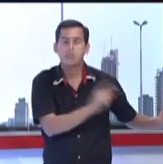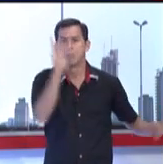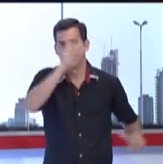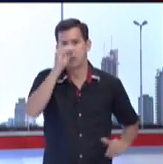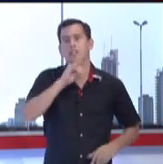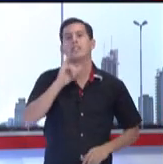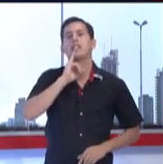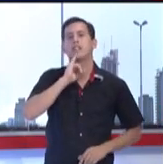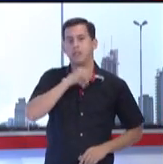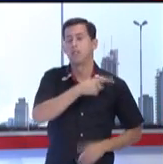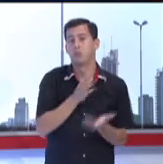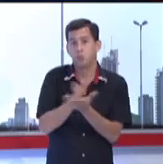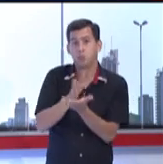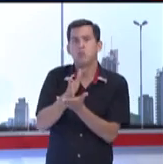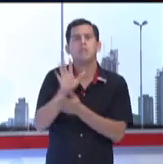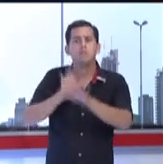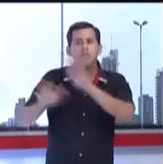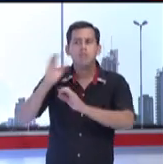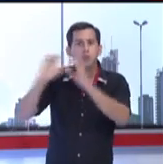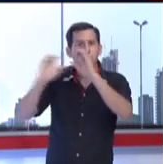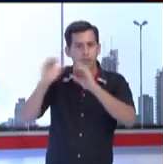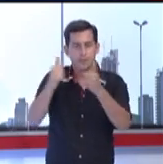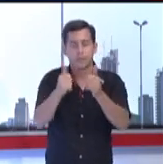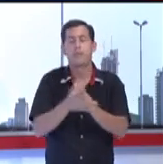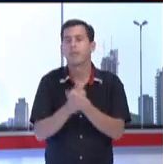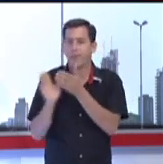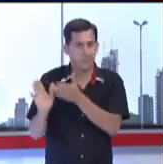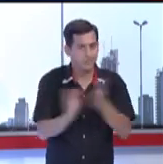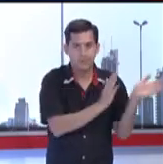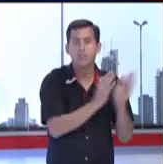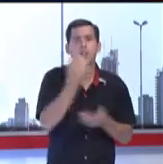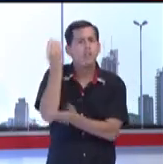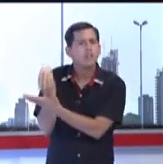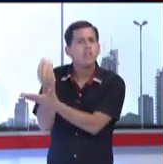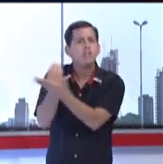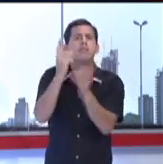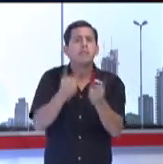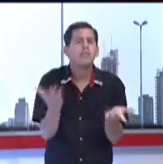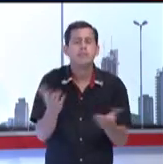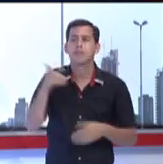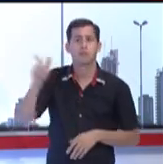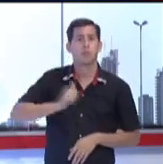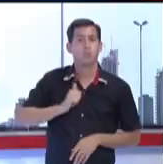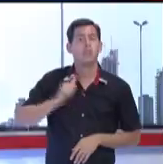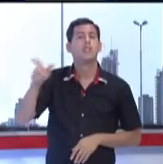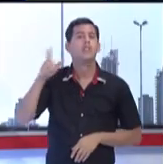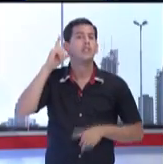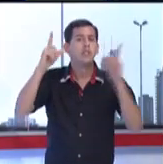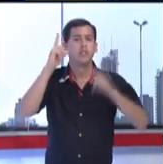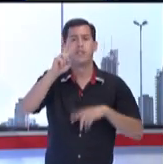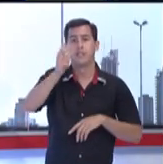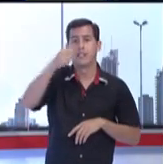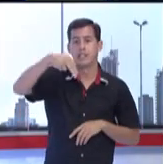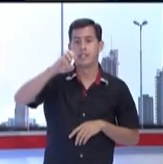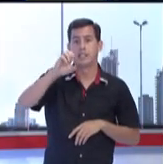intérprete. Nos va a estar ayudando acá en este segmento. Estamos también acompañados por la licenciada Vanessa Ramos. Ella es